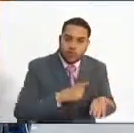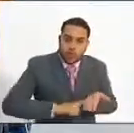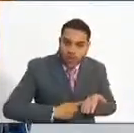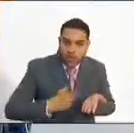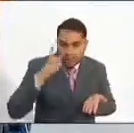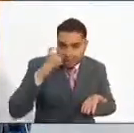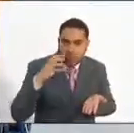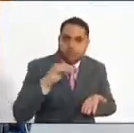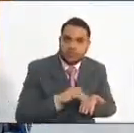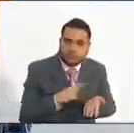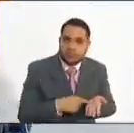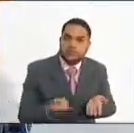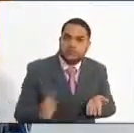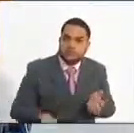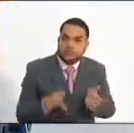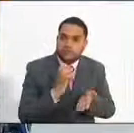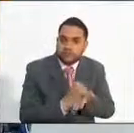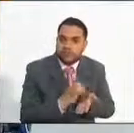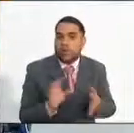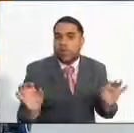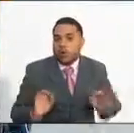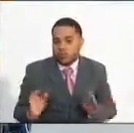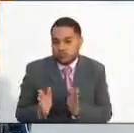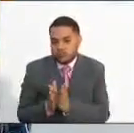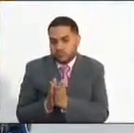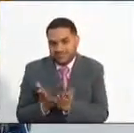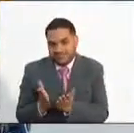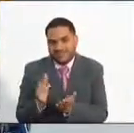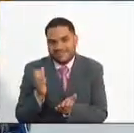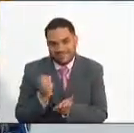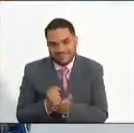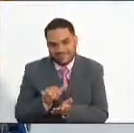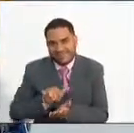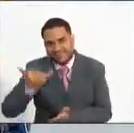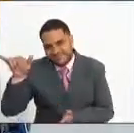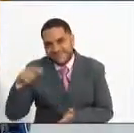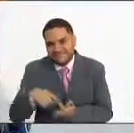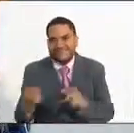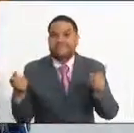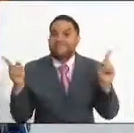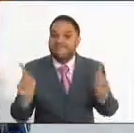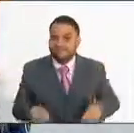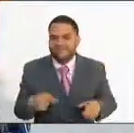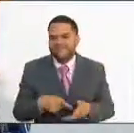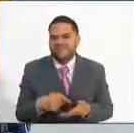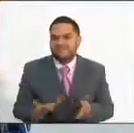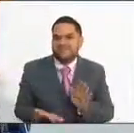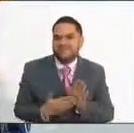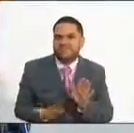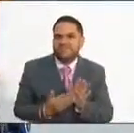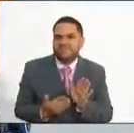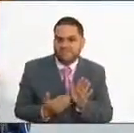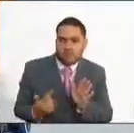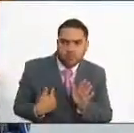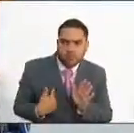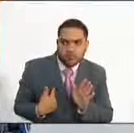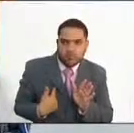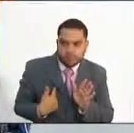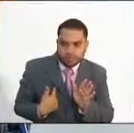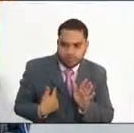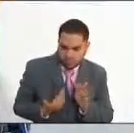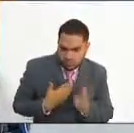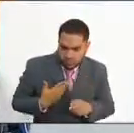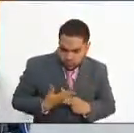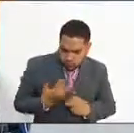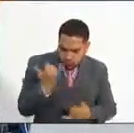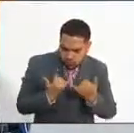y foto o el pasaporte. Solamente estos tres documentos permiten la identificación de la persona para estas pruebas y tener a la